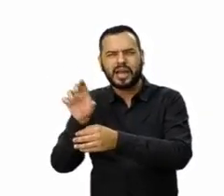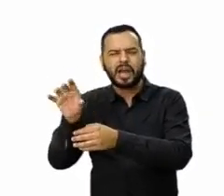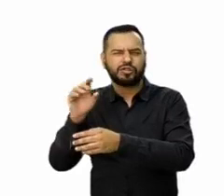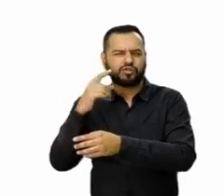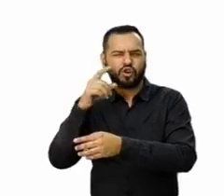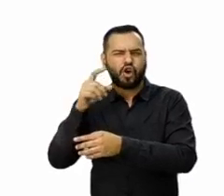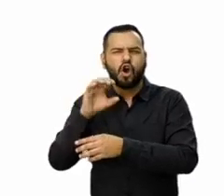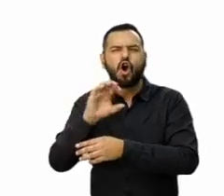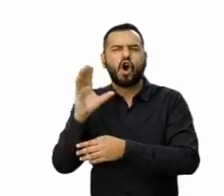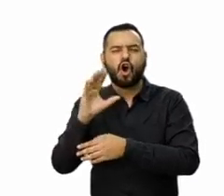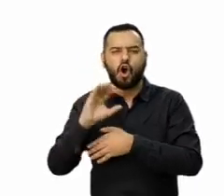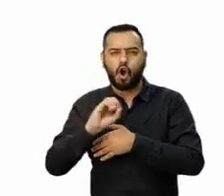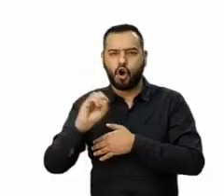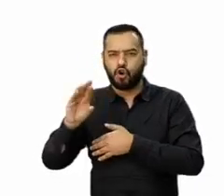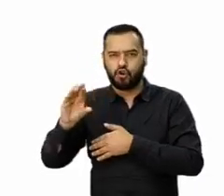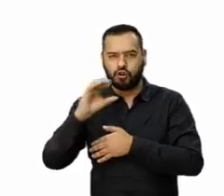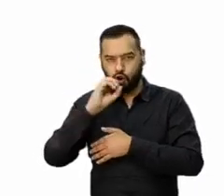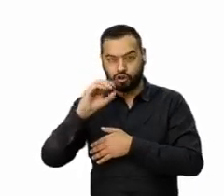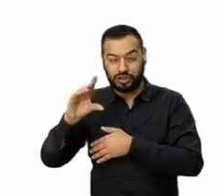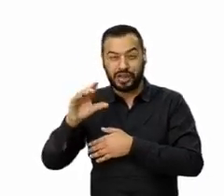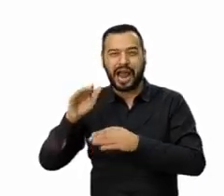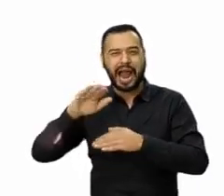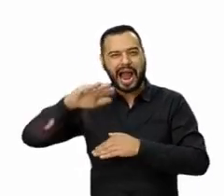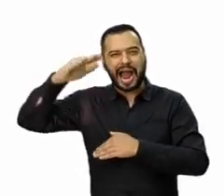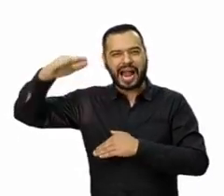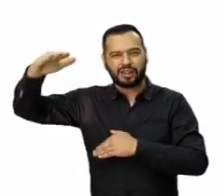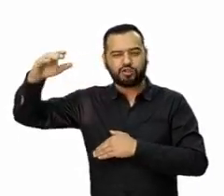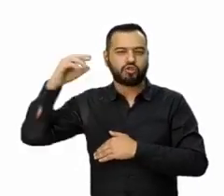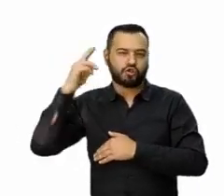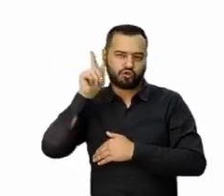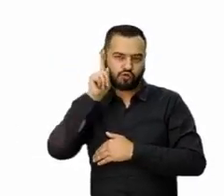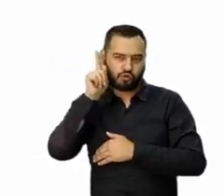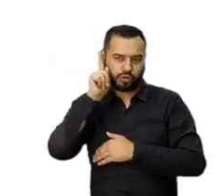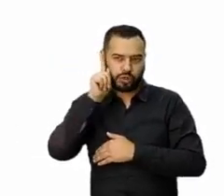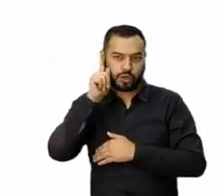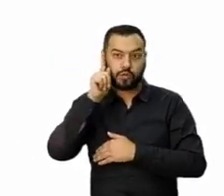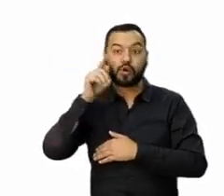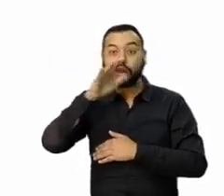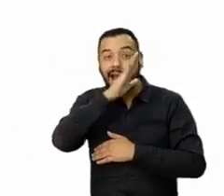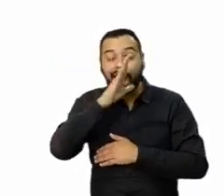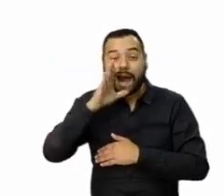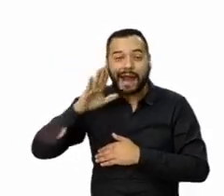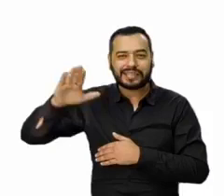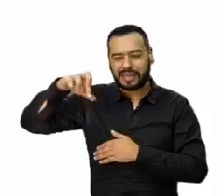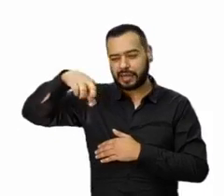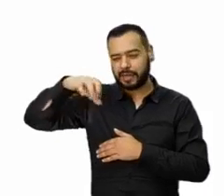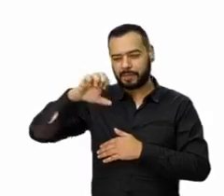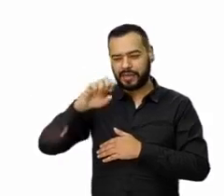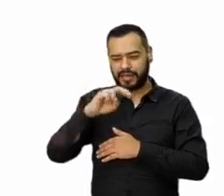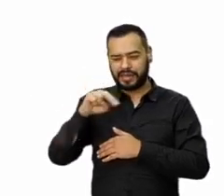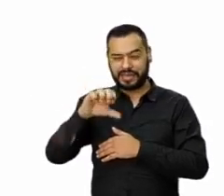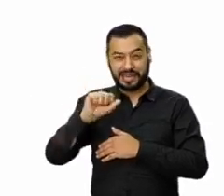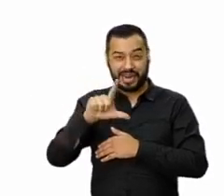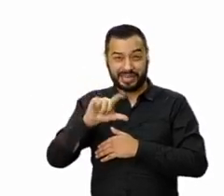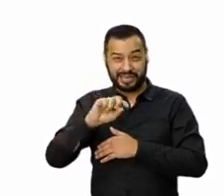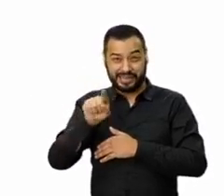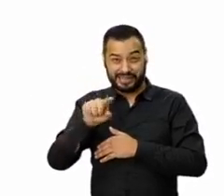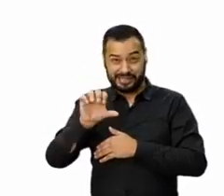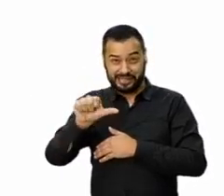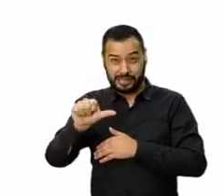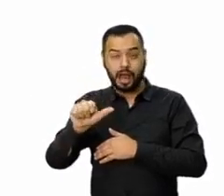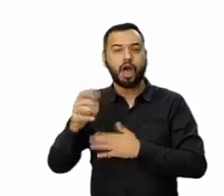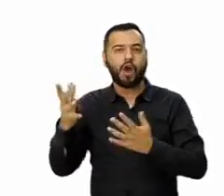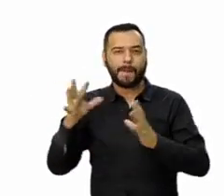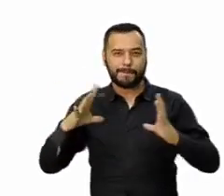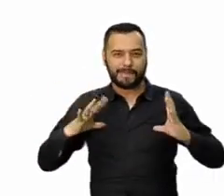Occidente, algo muy importante, Altos de Fontibón. Hacienda Peñaliza, un clima cálido, espectacular, de vacaciones, o por